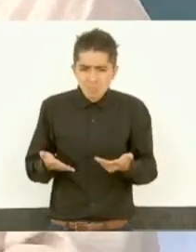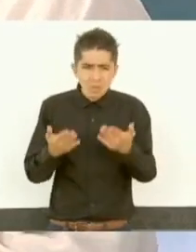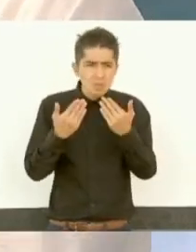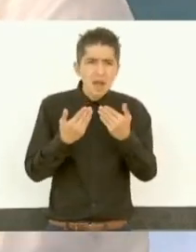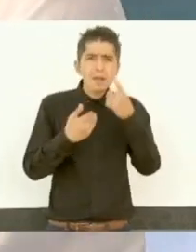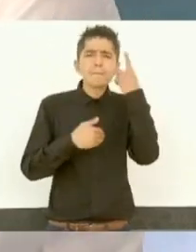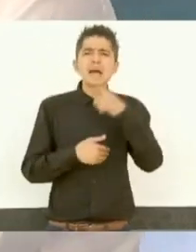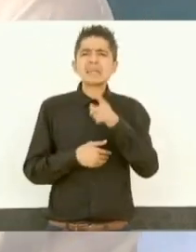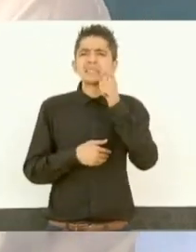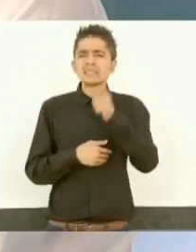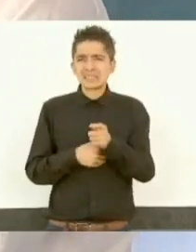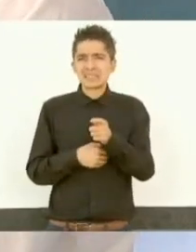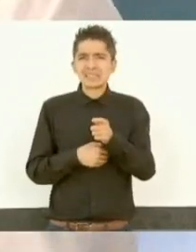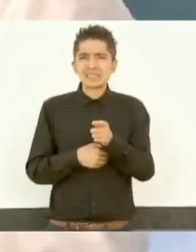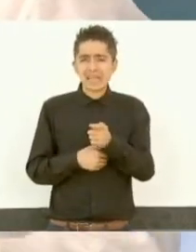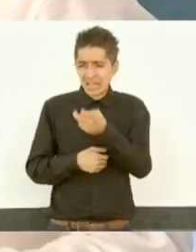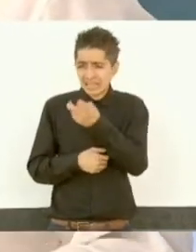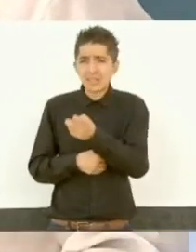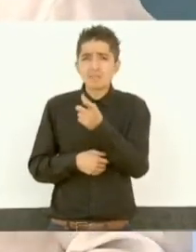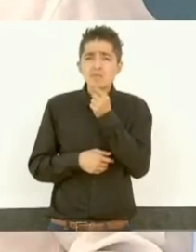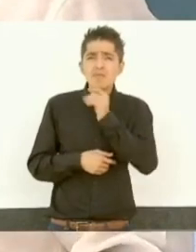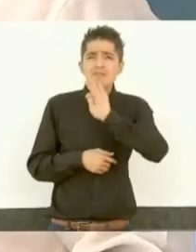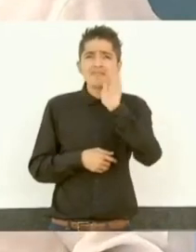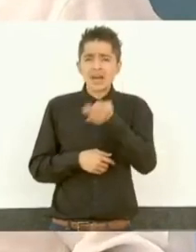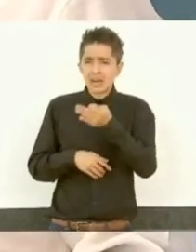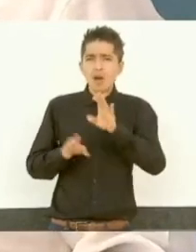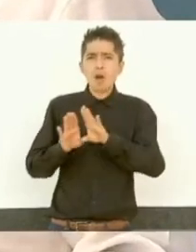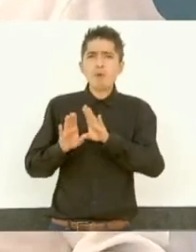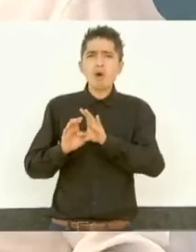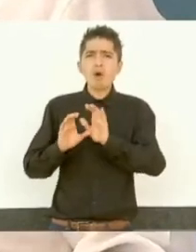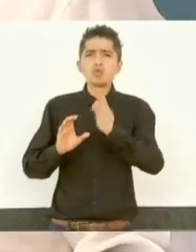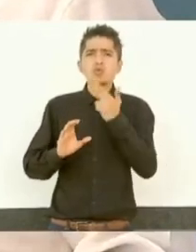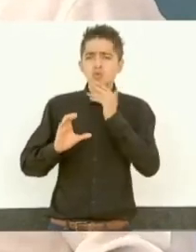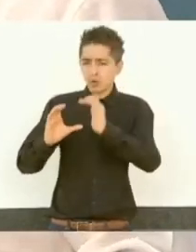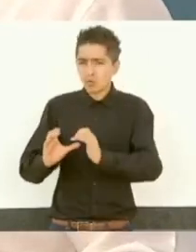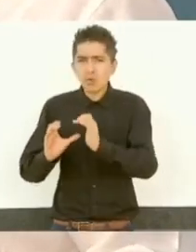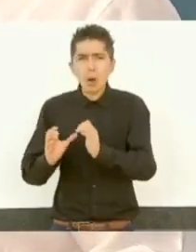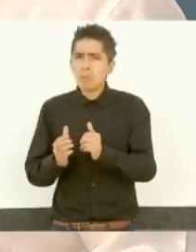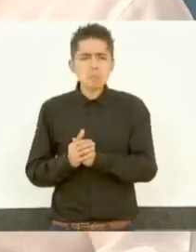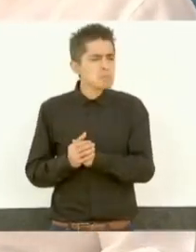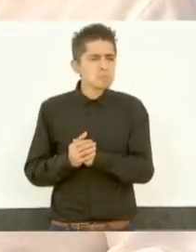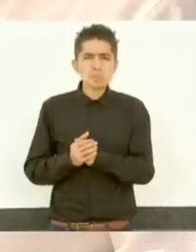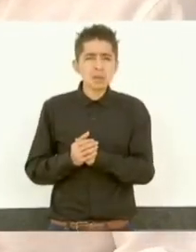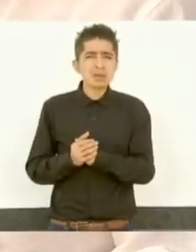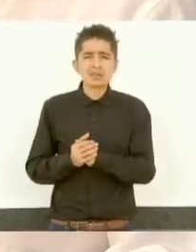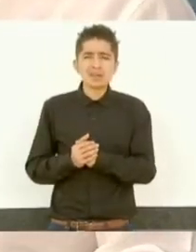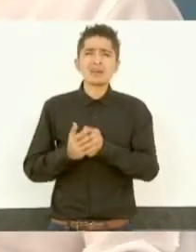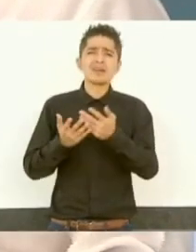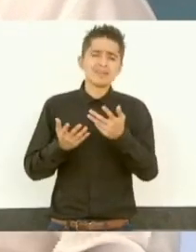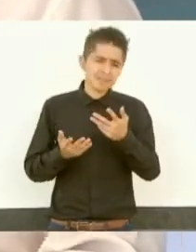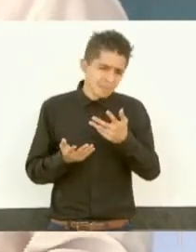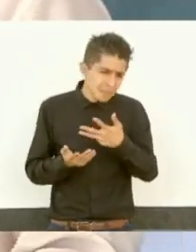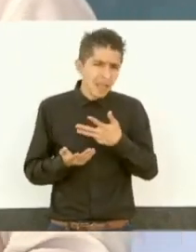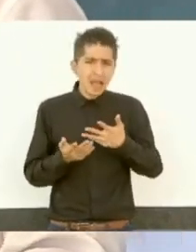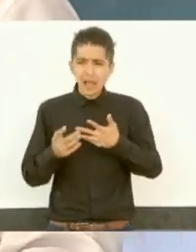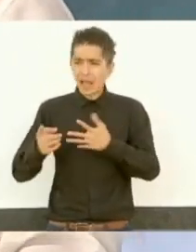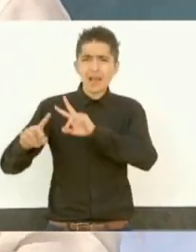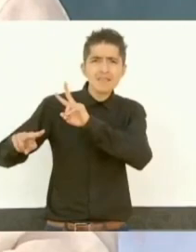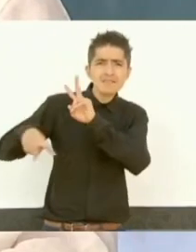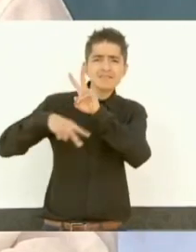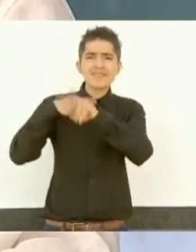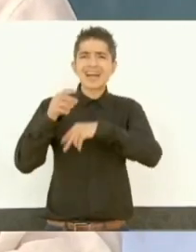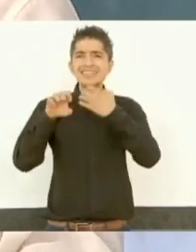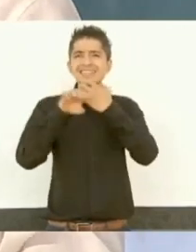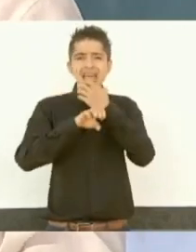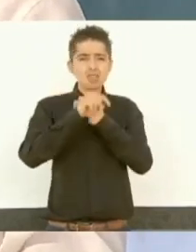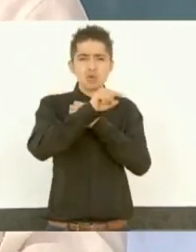esa... La Policía Federal se llevaban a cabo operativos en los